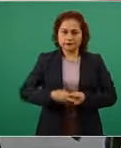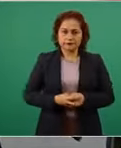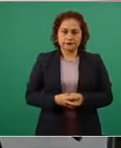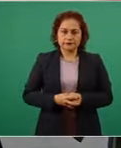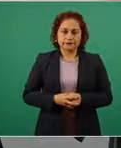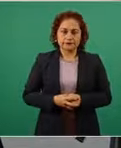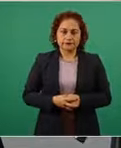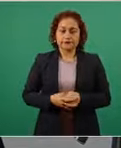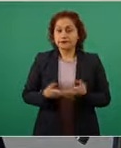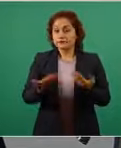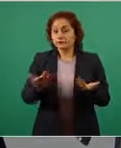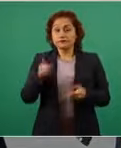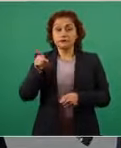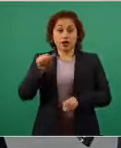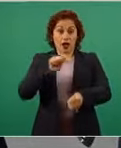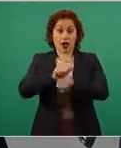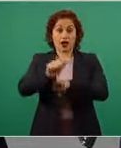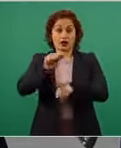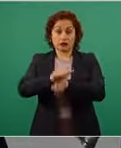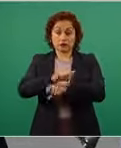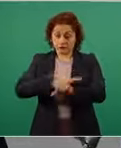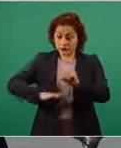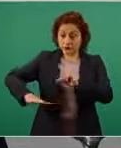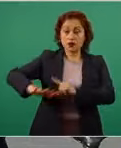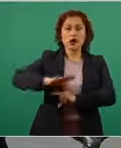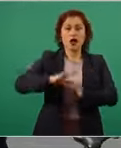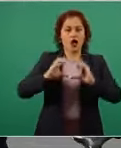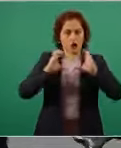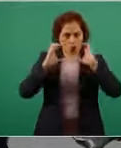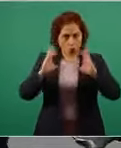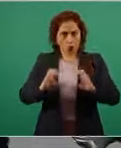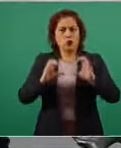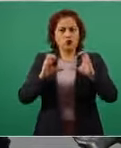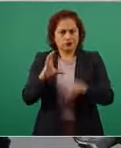la Argentina tiene muchos cuidados porque